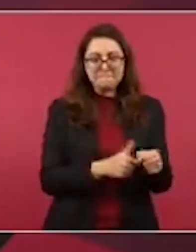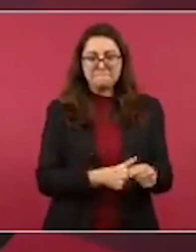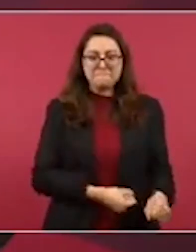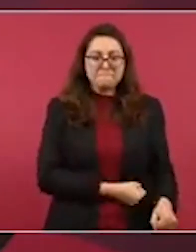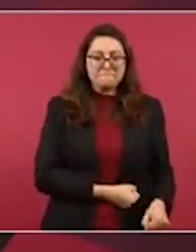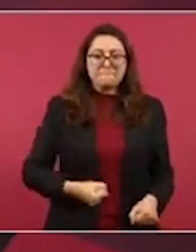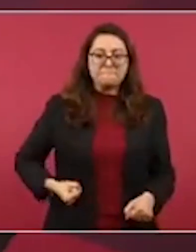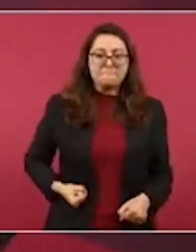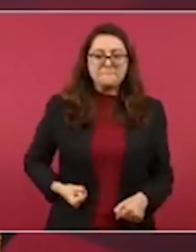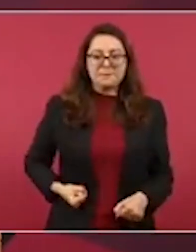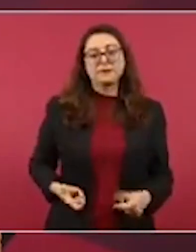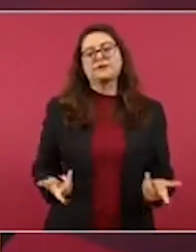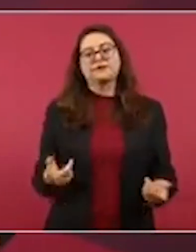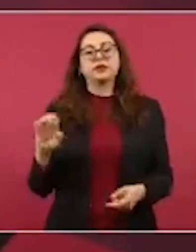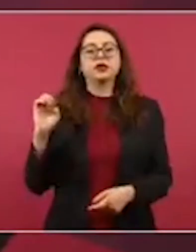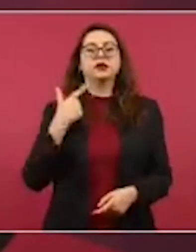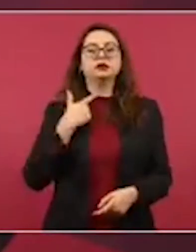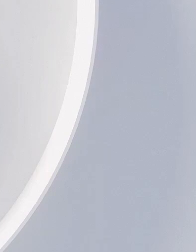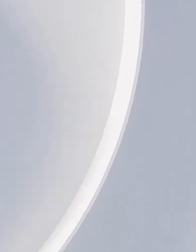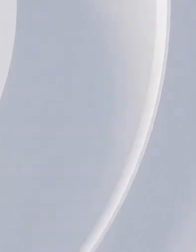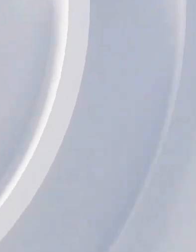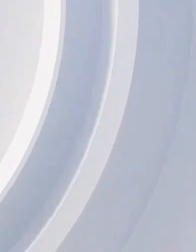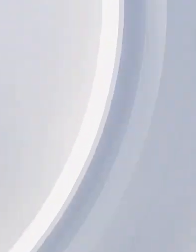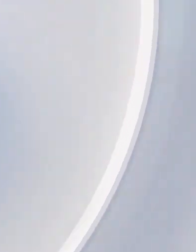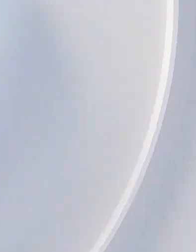por qué México ir a litigar en Estados Unidos.